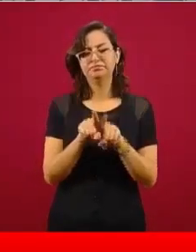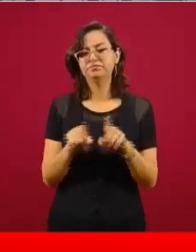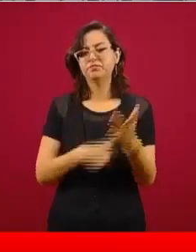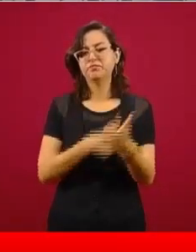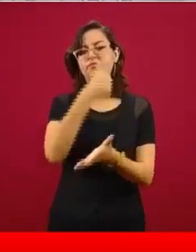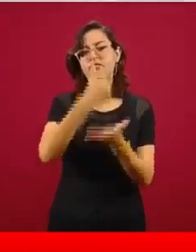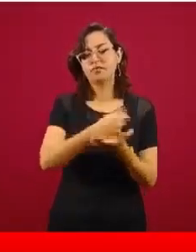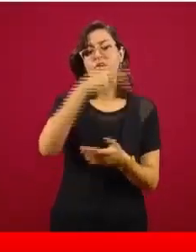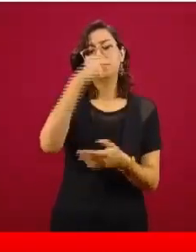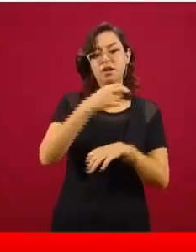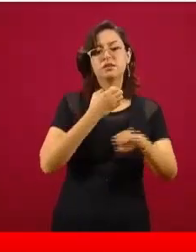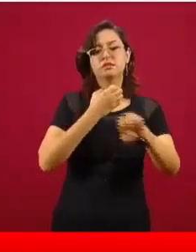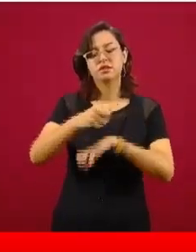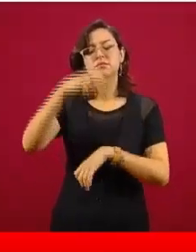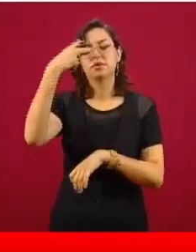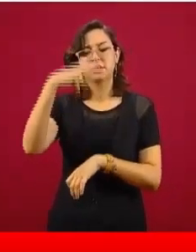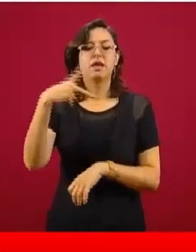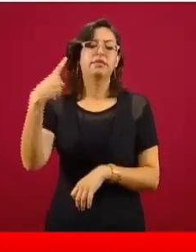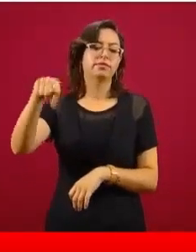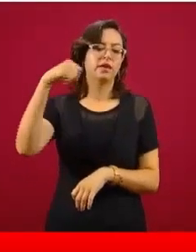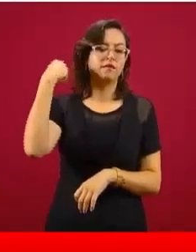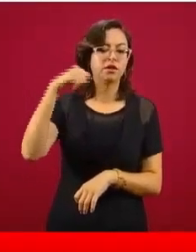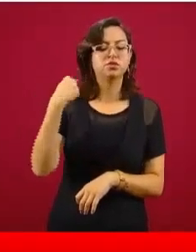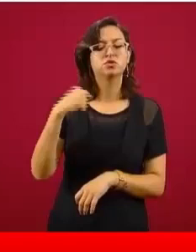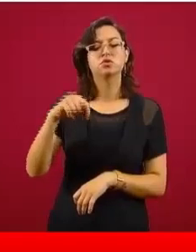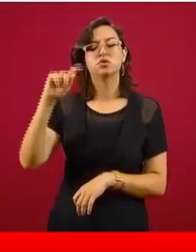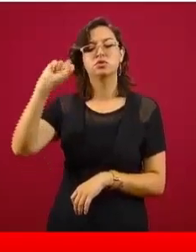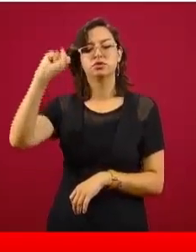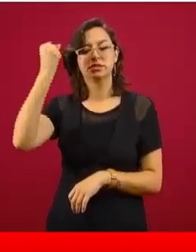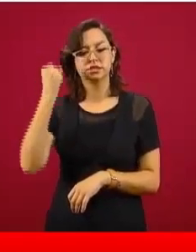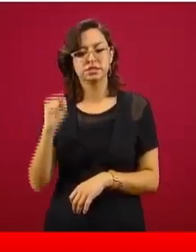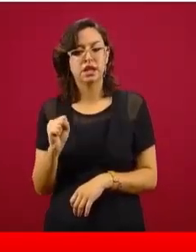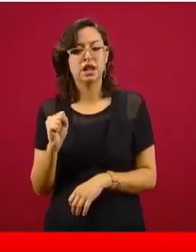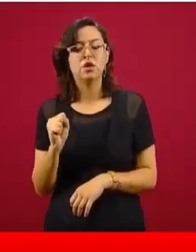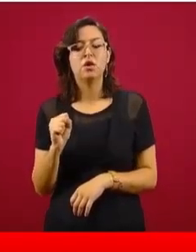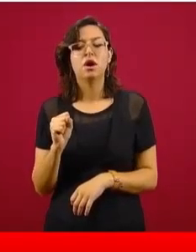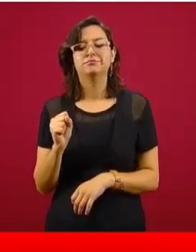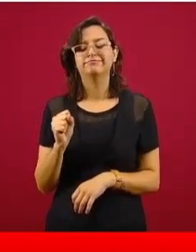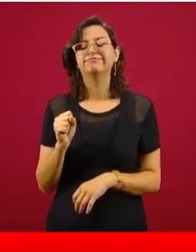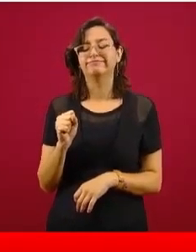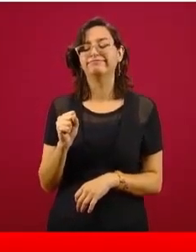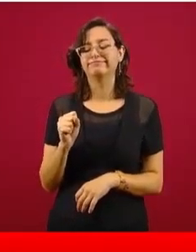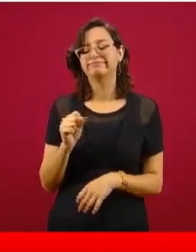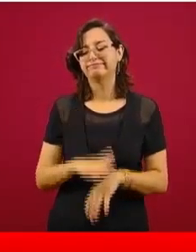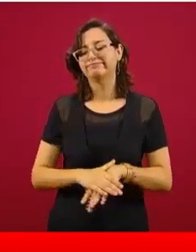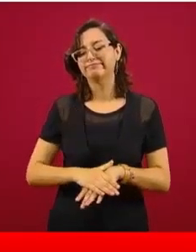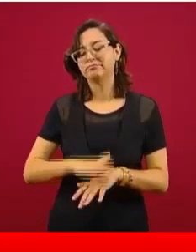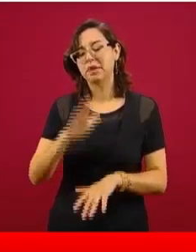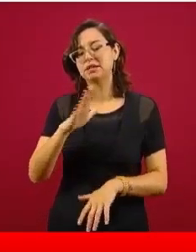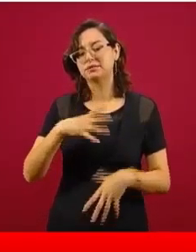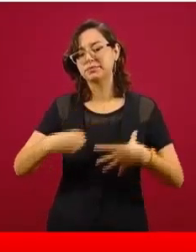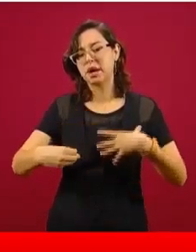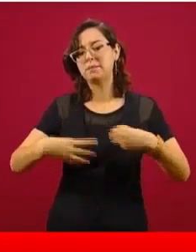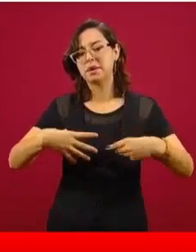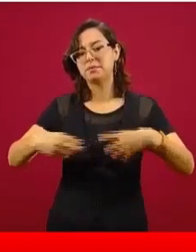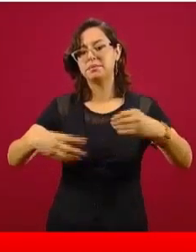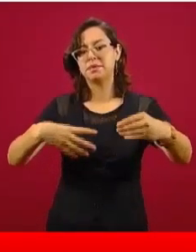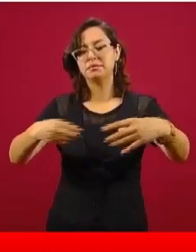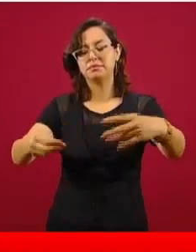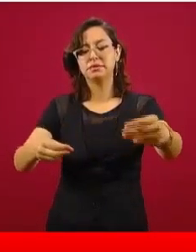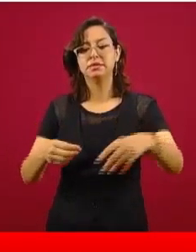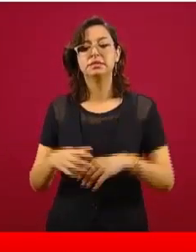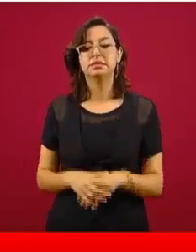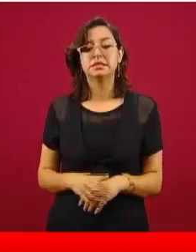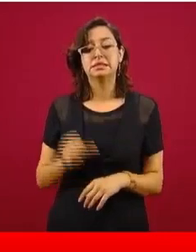Estado de México, Tabasco y Sinaloa los estados que tienen mayor transmisión, en el caso de